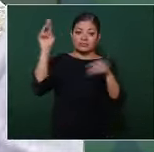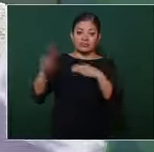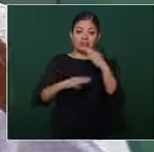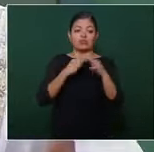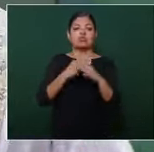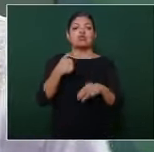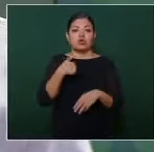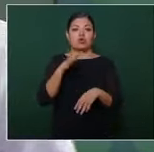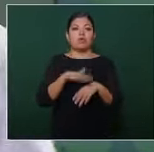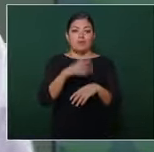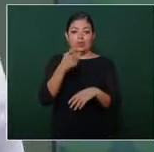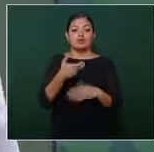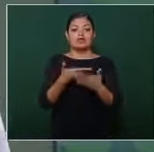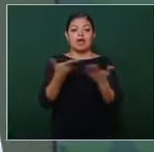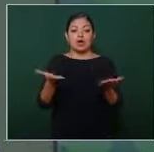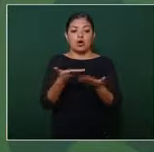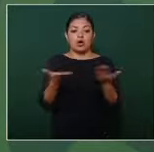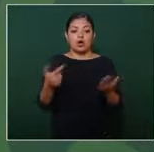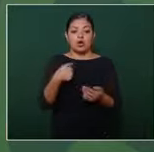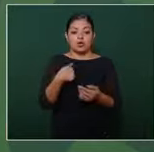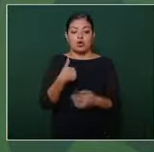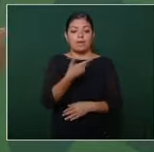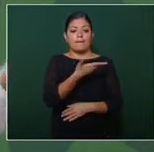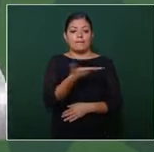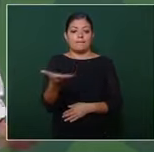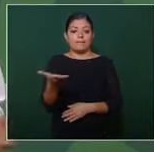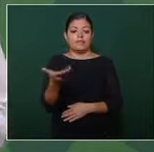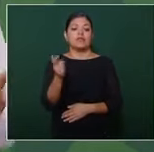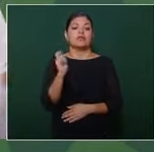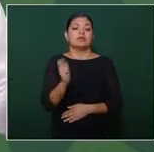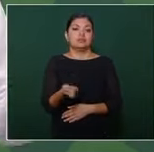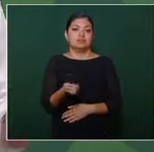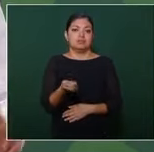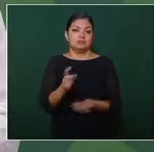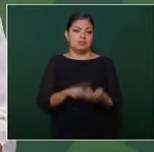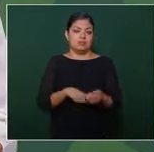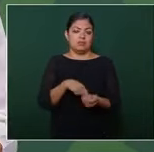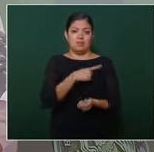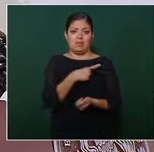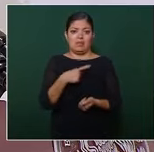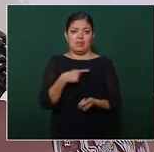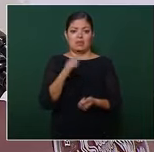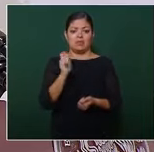por eso ahora les estoy pidiendo que dejen en libertad